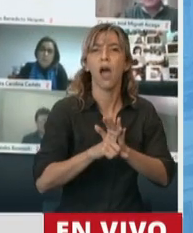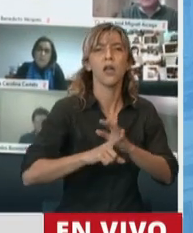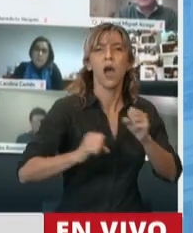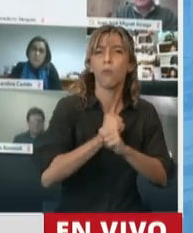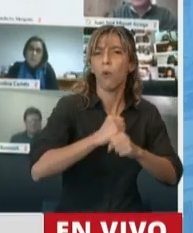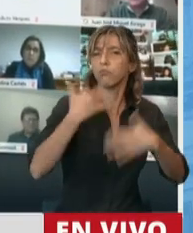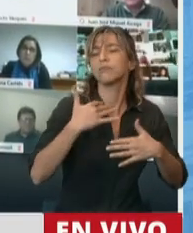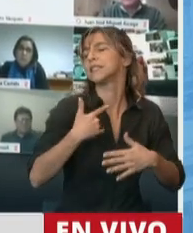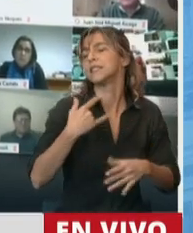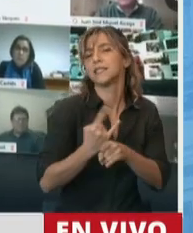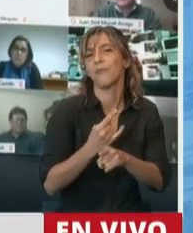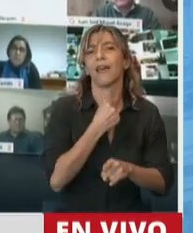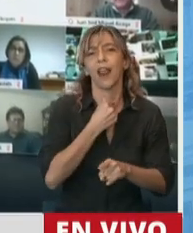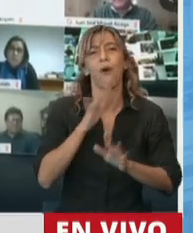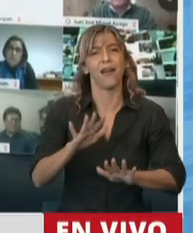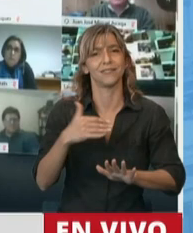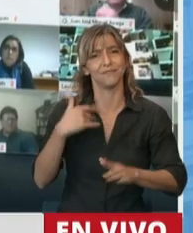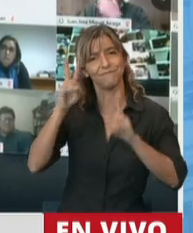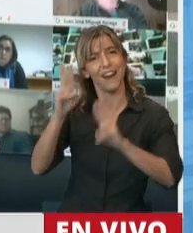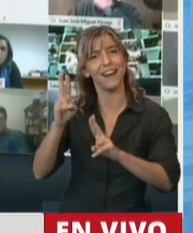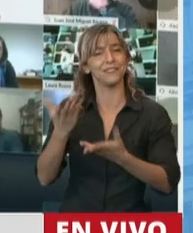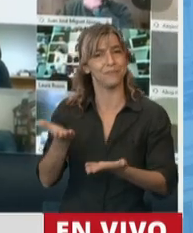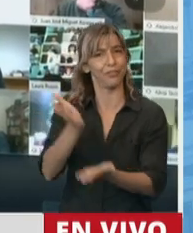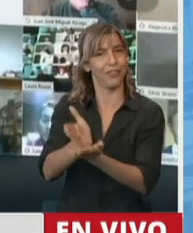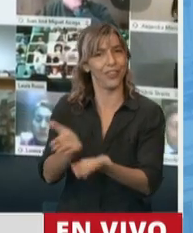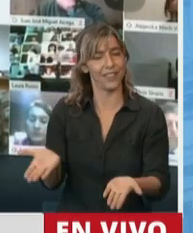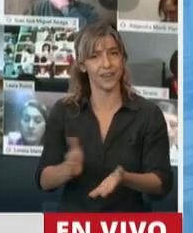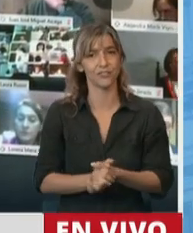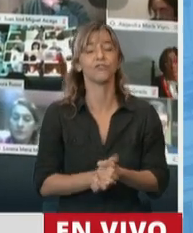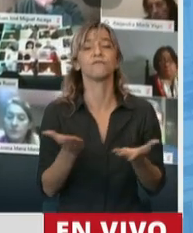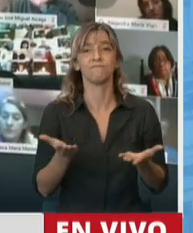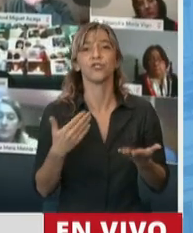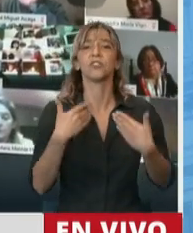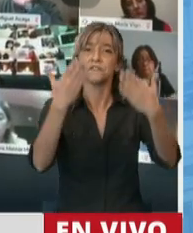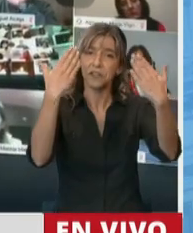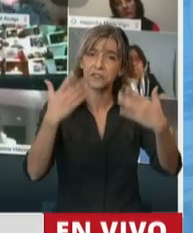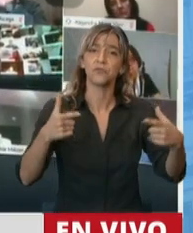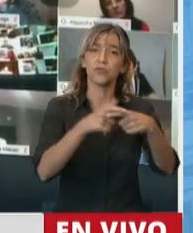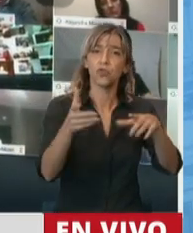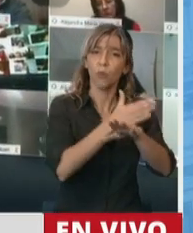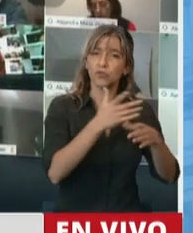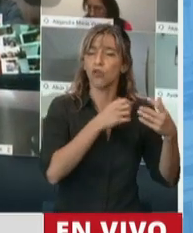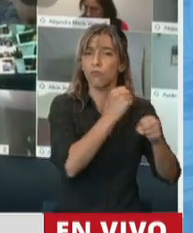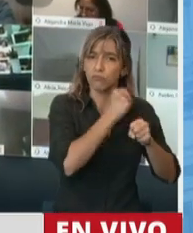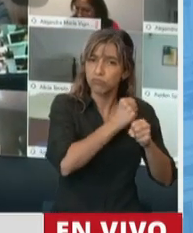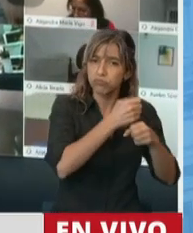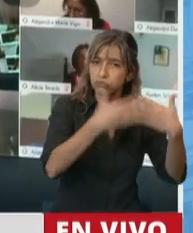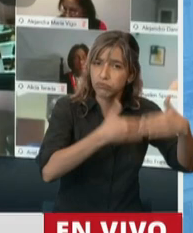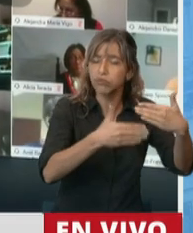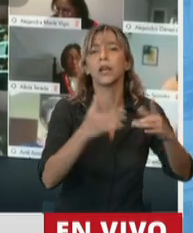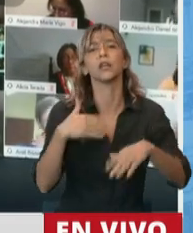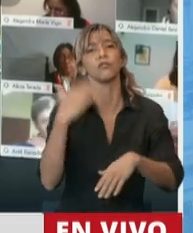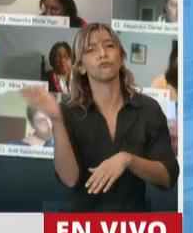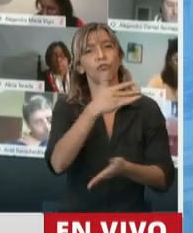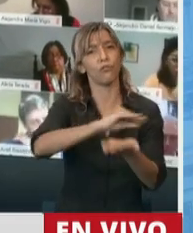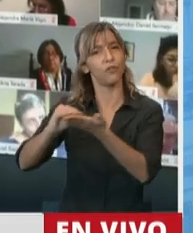estos derechos. Así que van mis felicitaciones para las autoridades de la Comisión y para todos los diputados que nos dan la oportunidad de poder